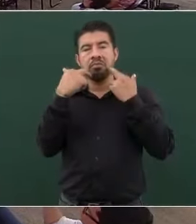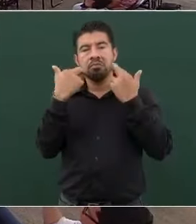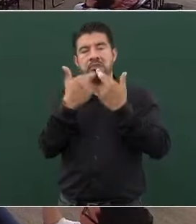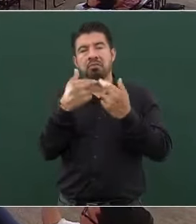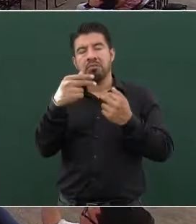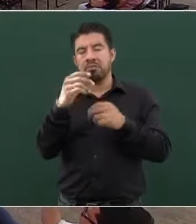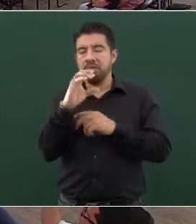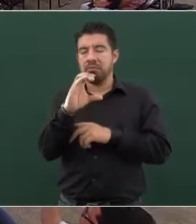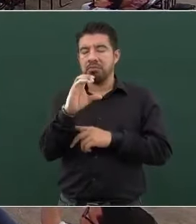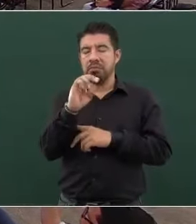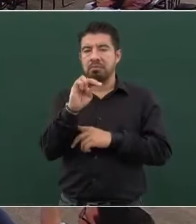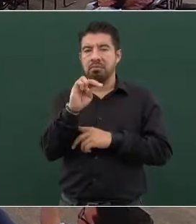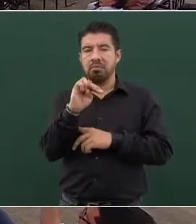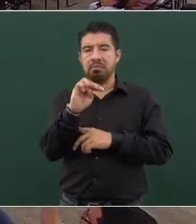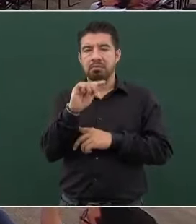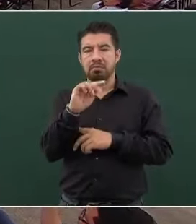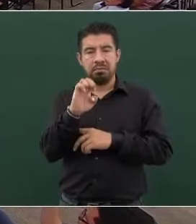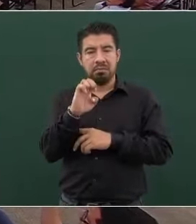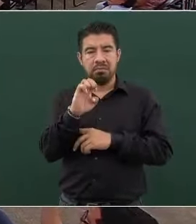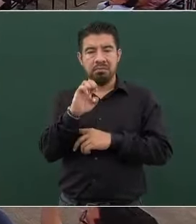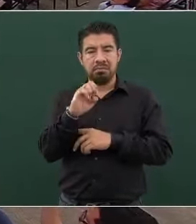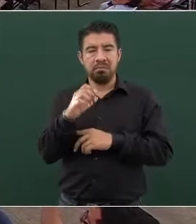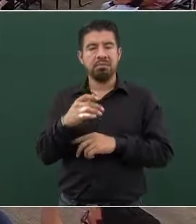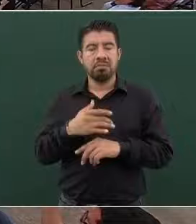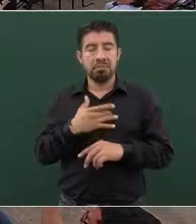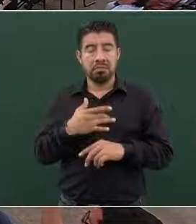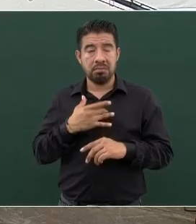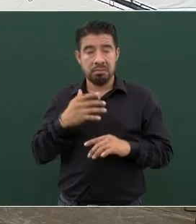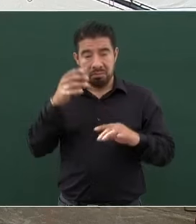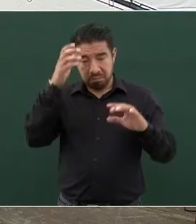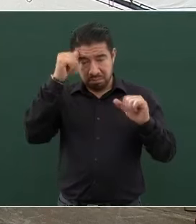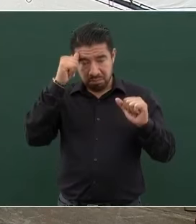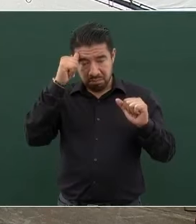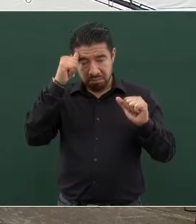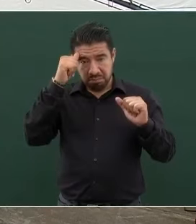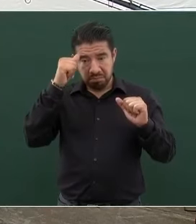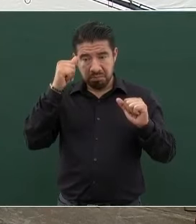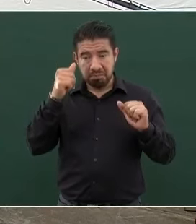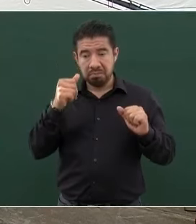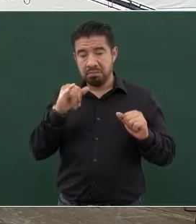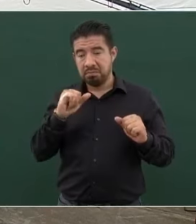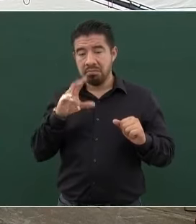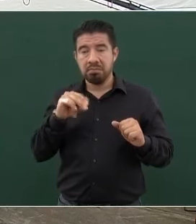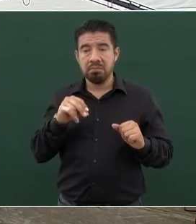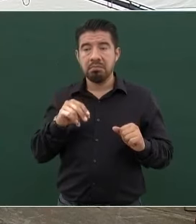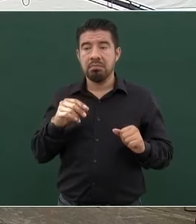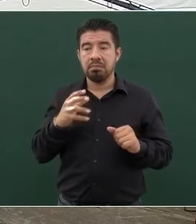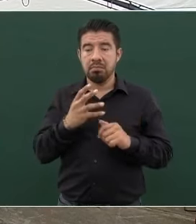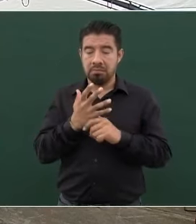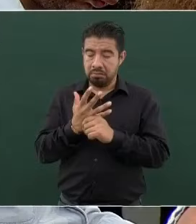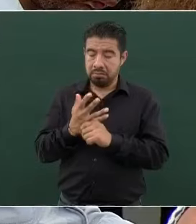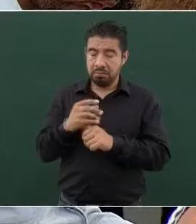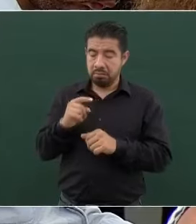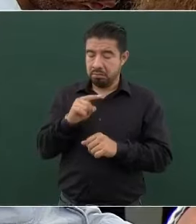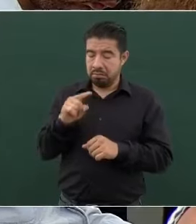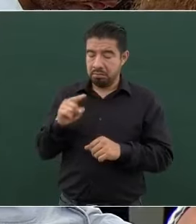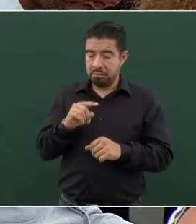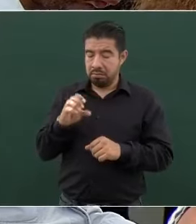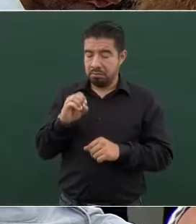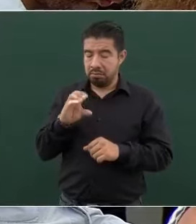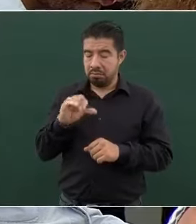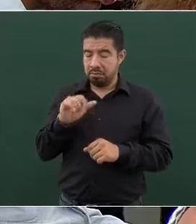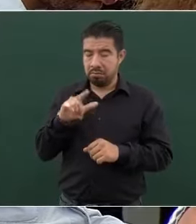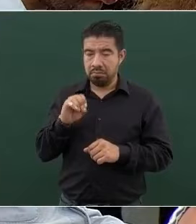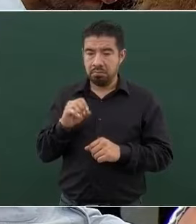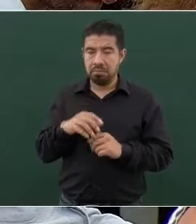si se llegó a algún acuerdo. Ellos han dicho por lo pronto que permanecerían ahí en el Zócalo, el domingo es esta marcha de